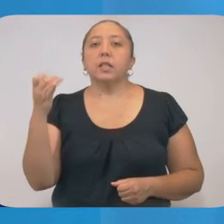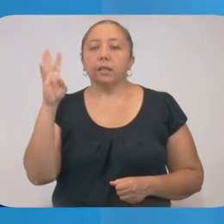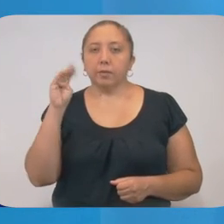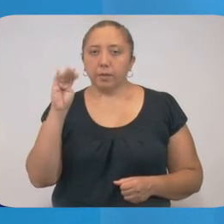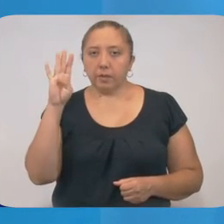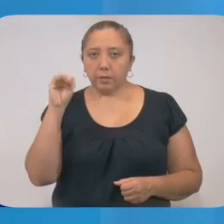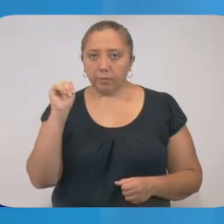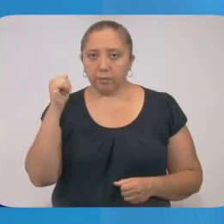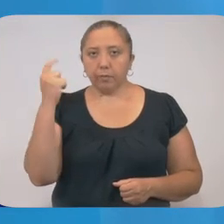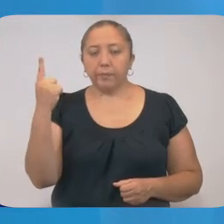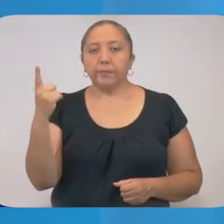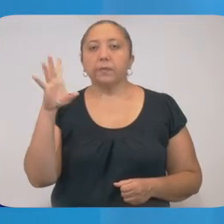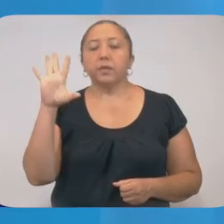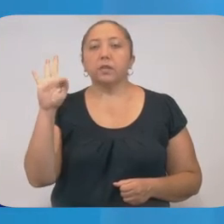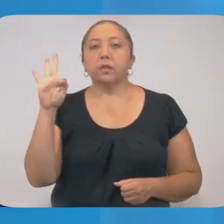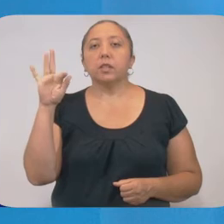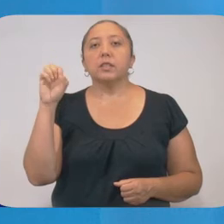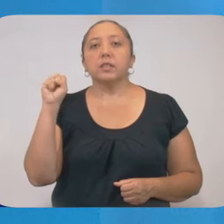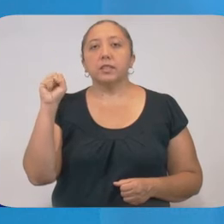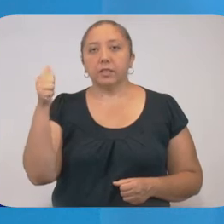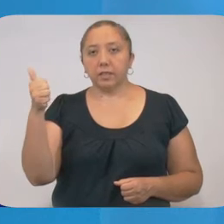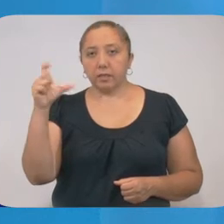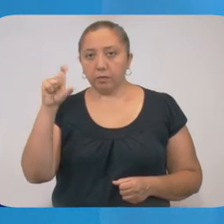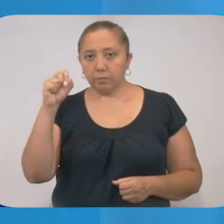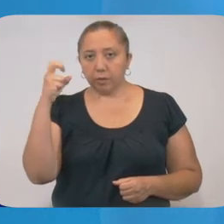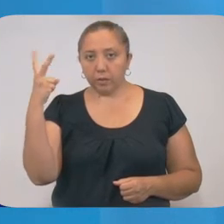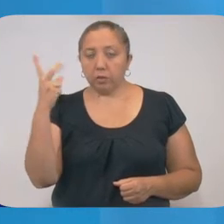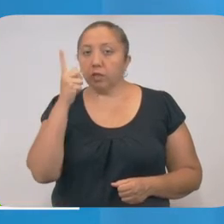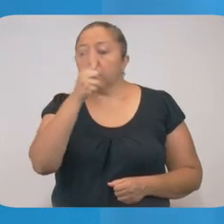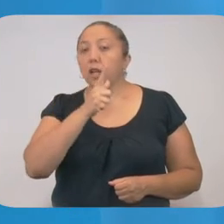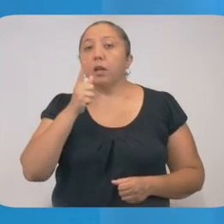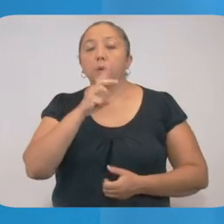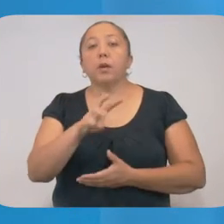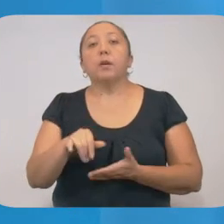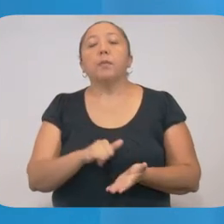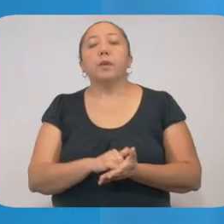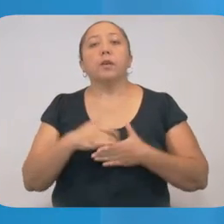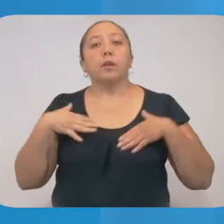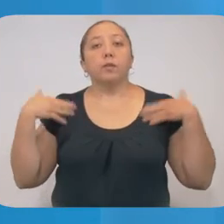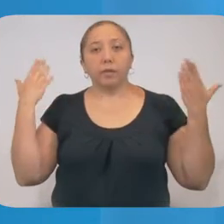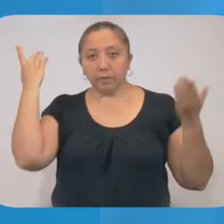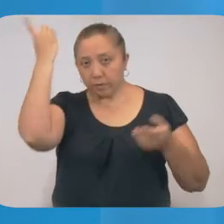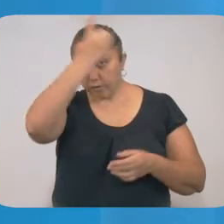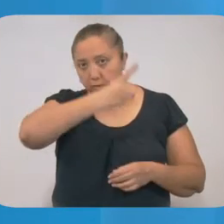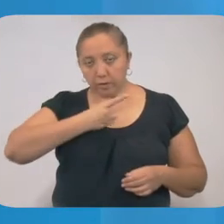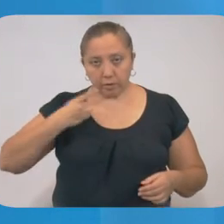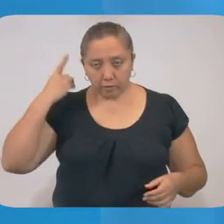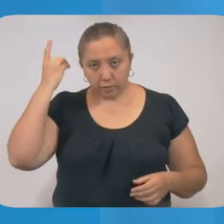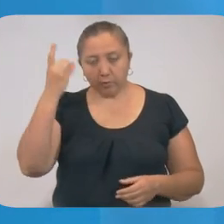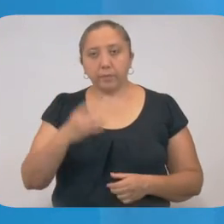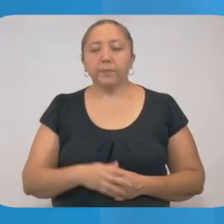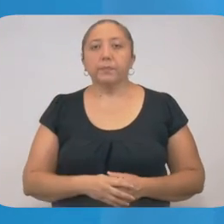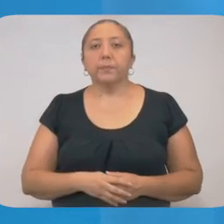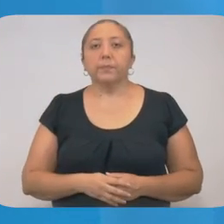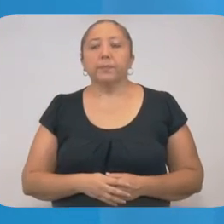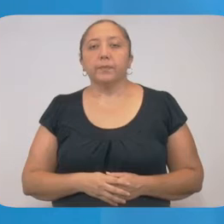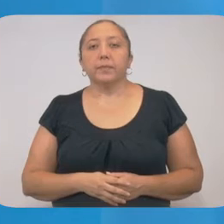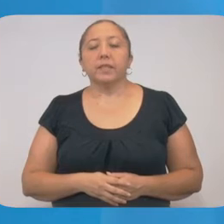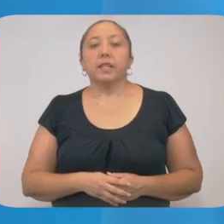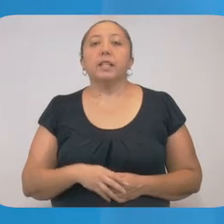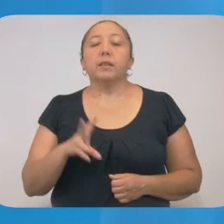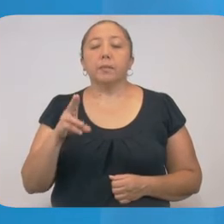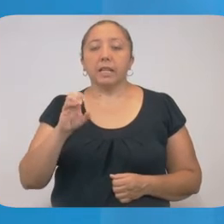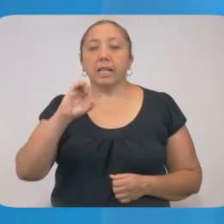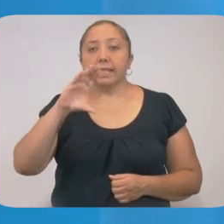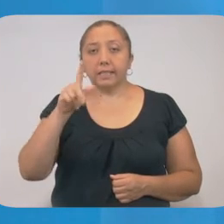9991-406622 en lengua maya ofrece un diagnóstico automatizado. El